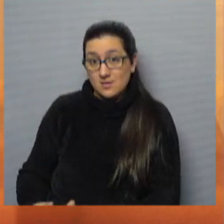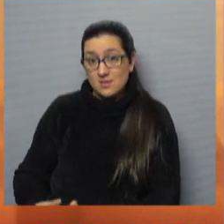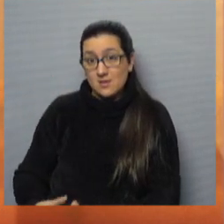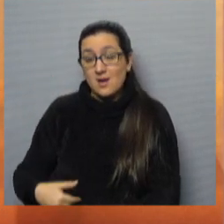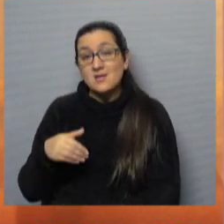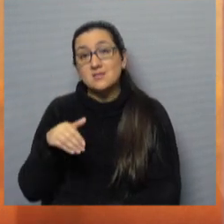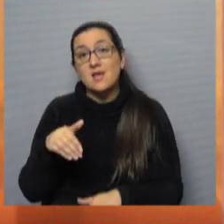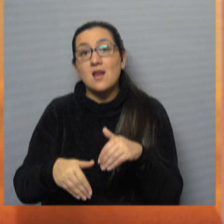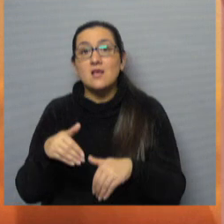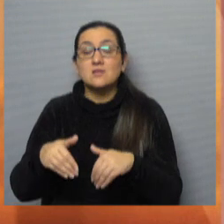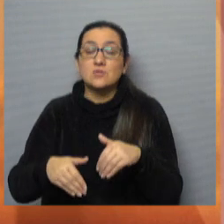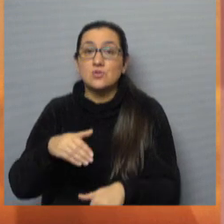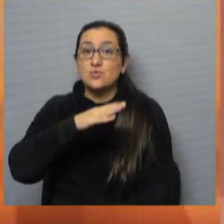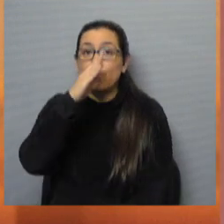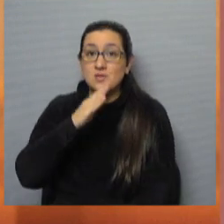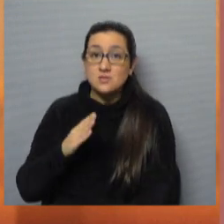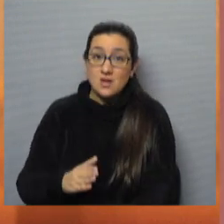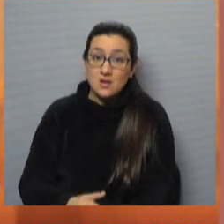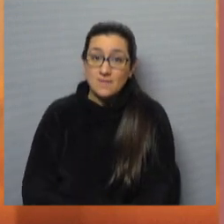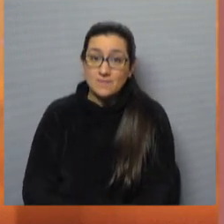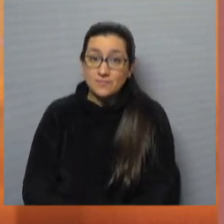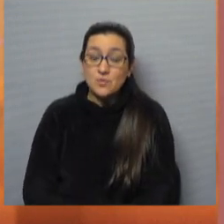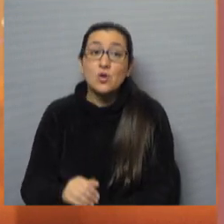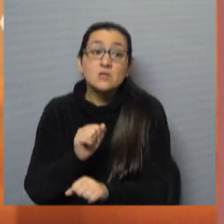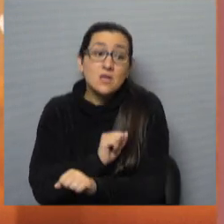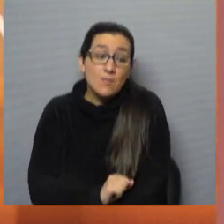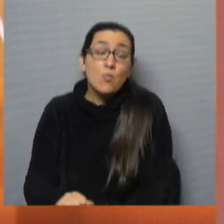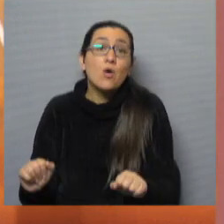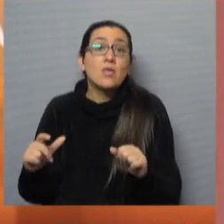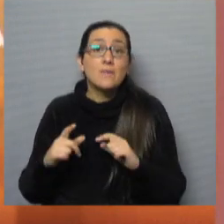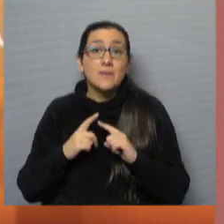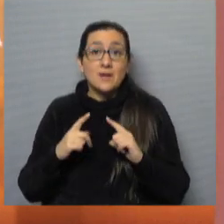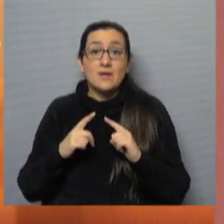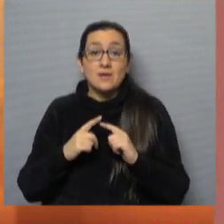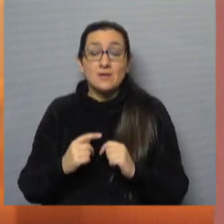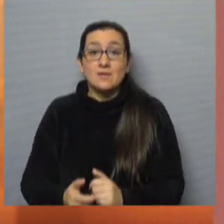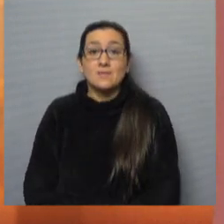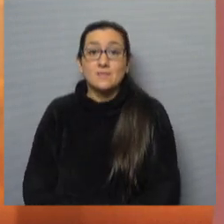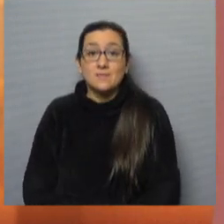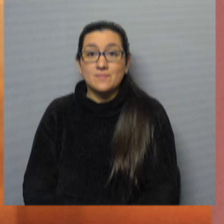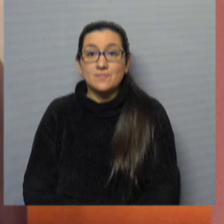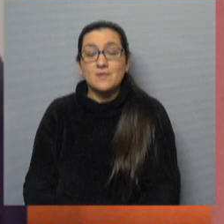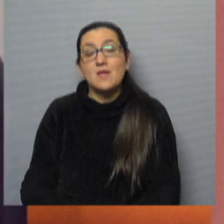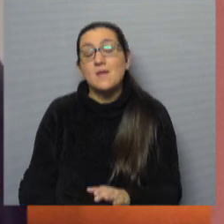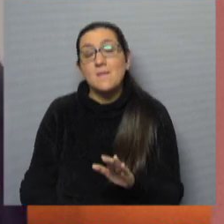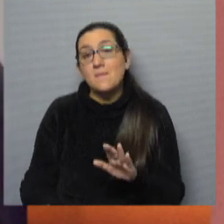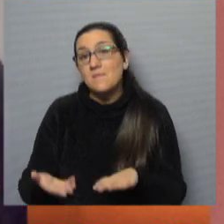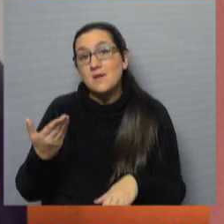elecciones, lo que se puede esperar es mayor